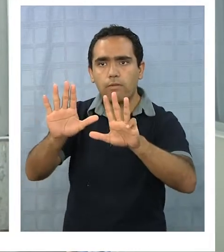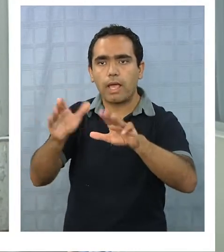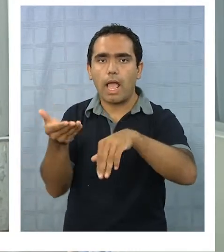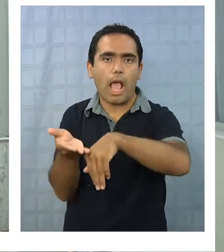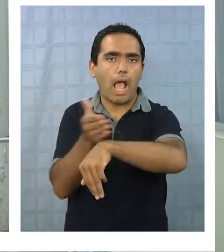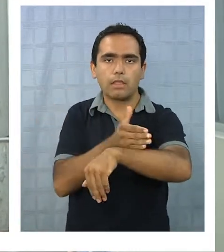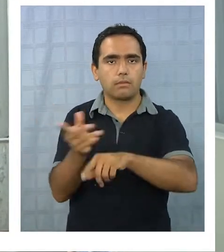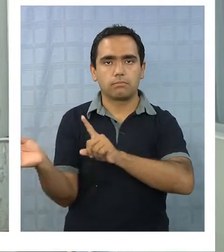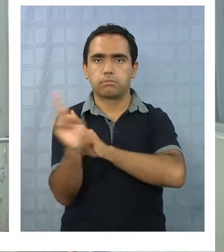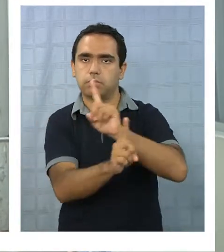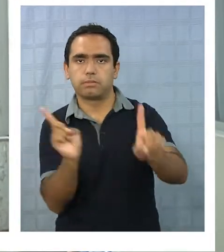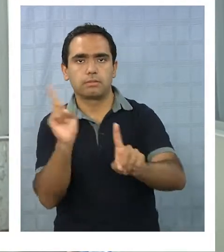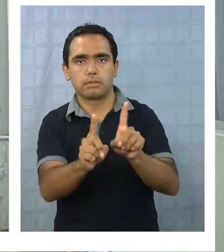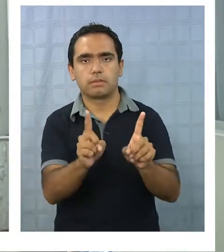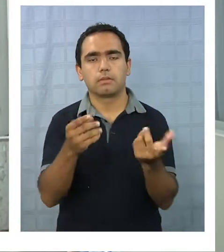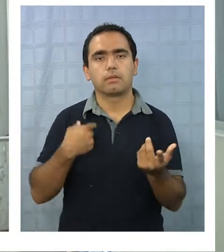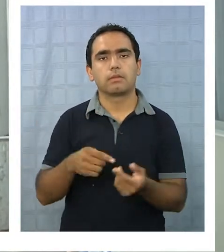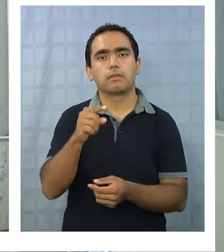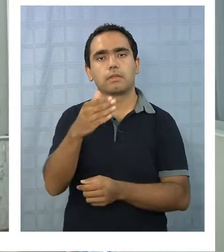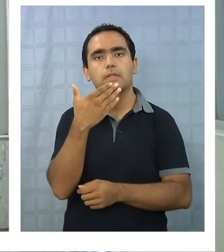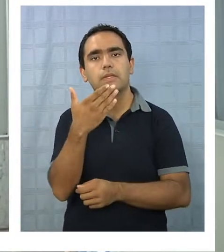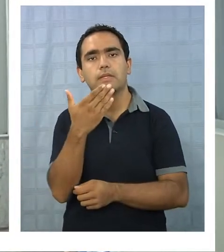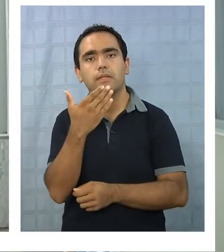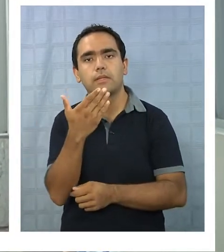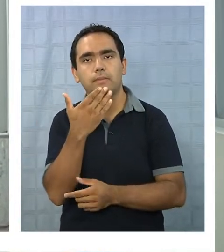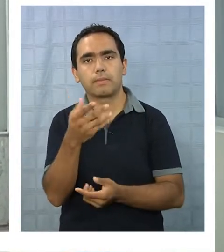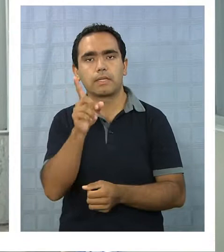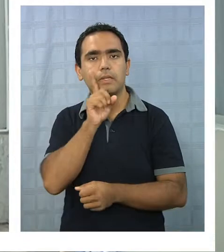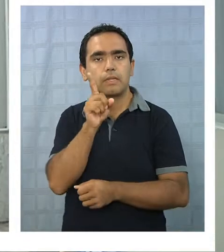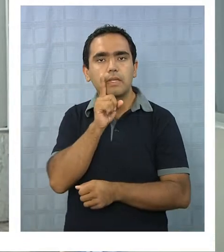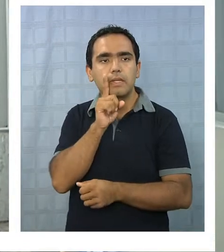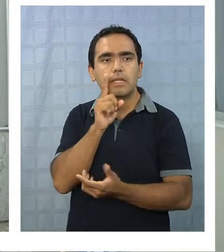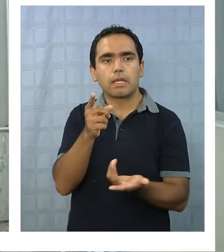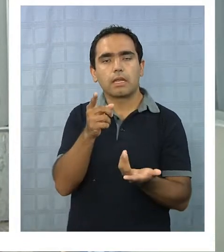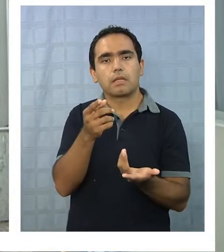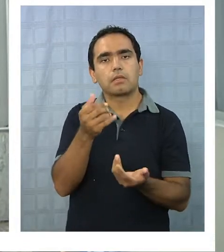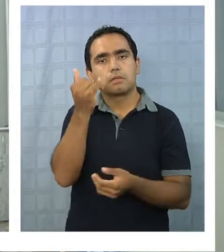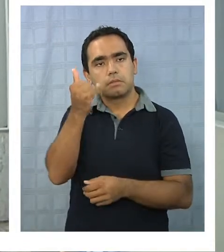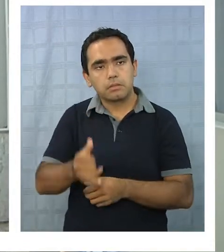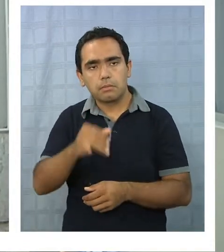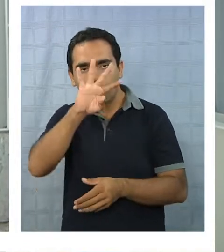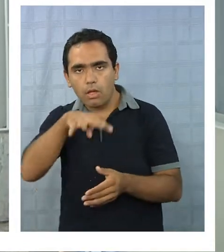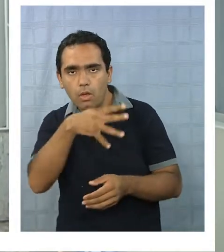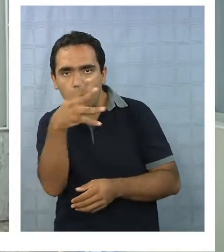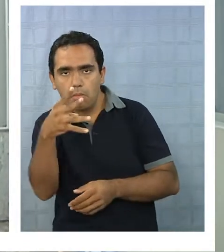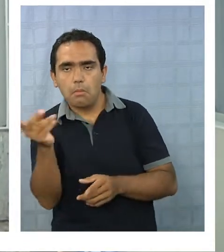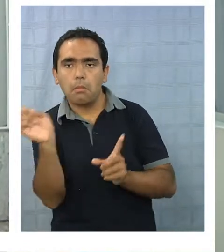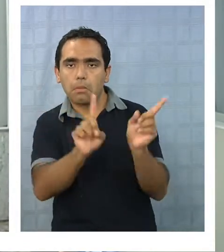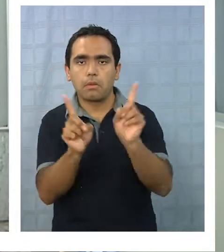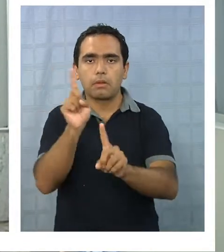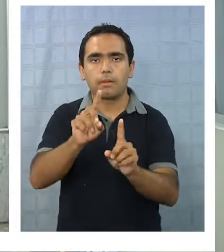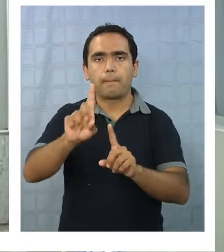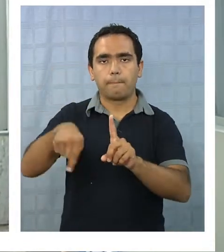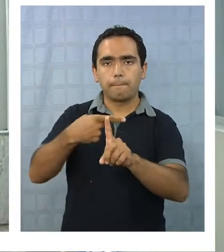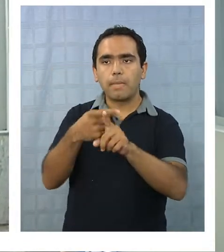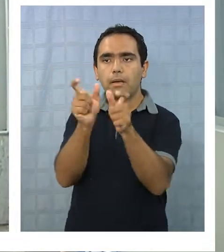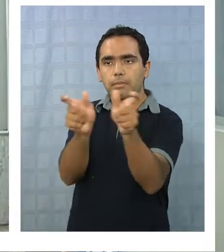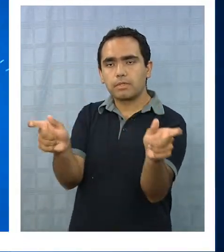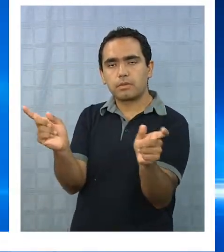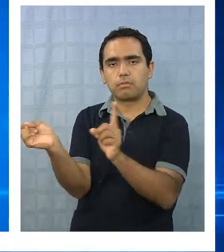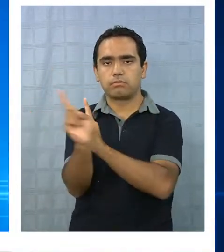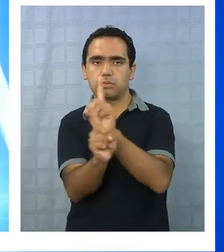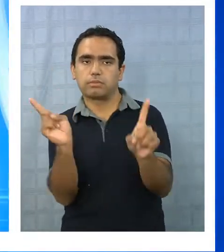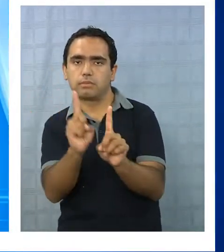así que sí, aparte de lo que tenemos como habitualmente listo para este tipo de accidentes, siempre se agrega más gente que viene a